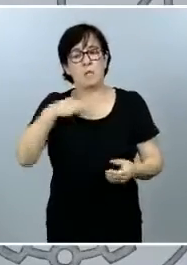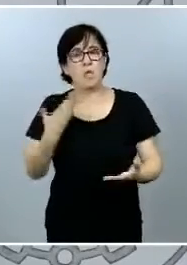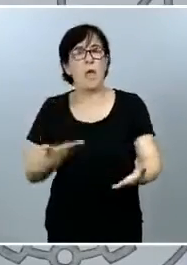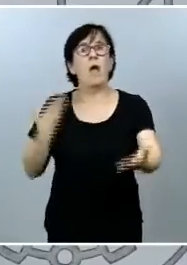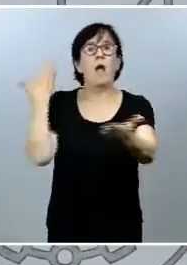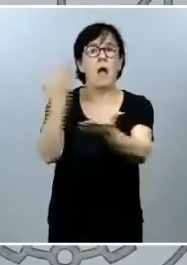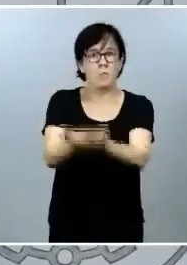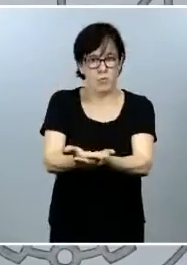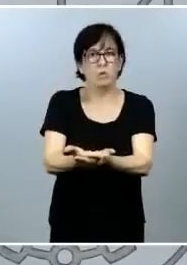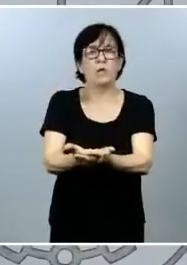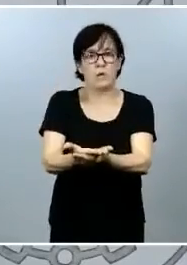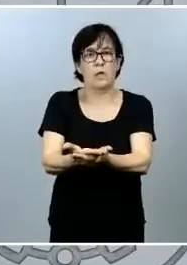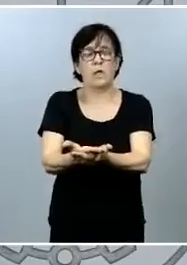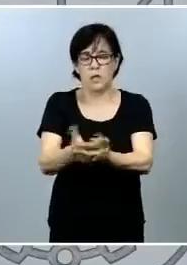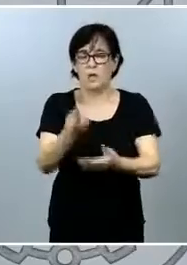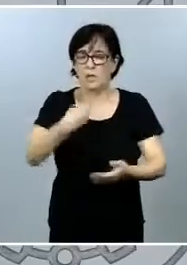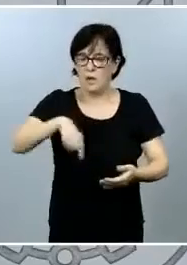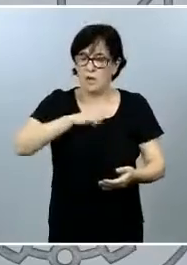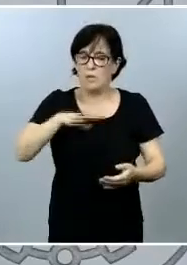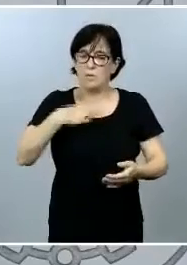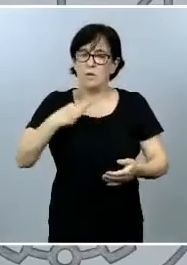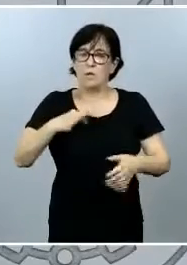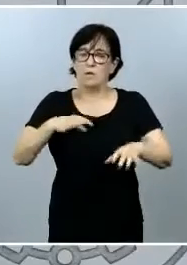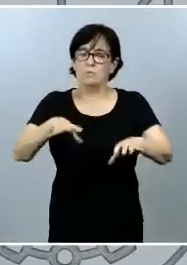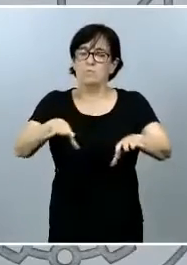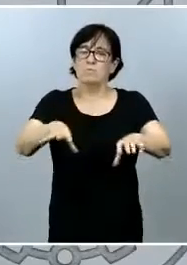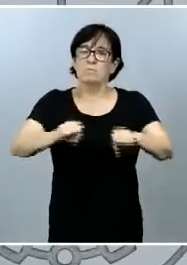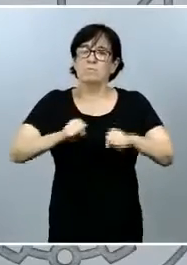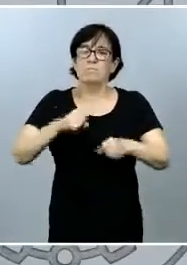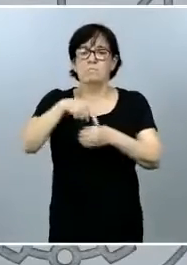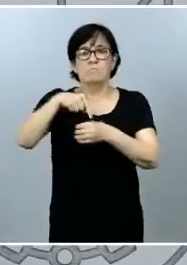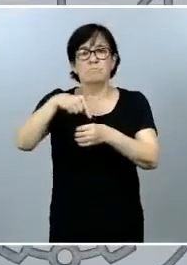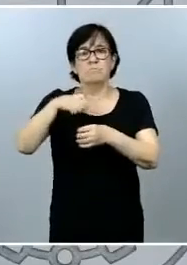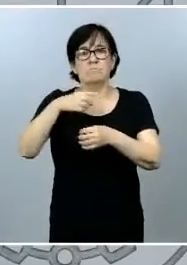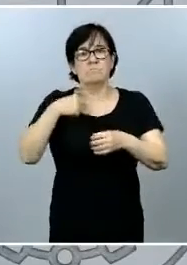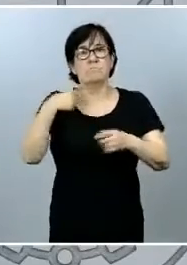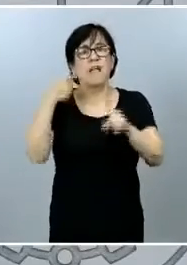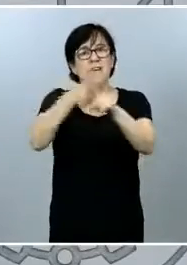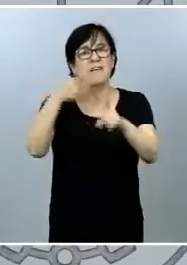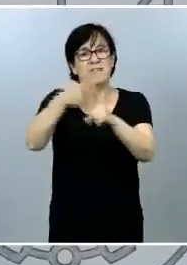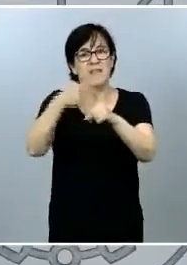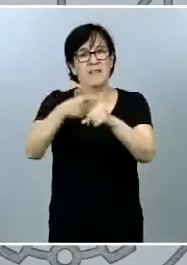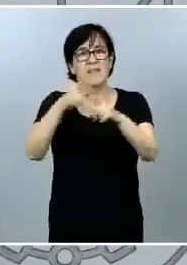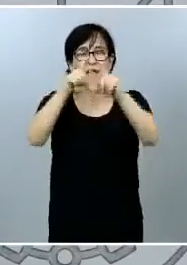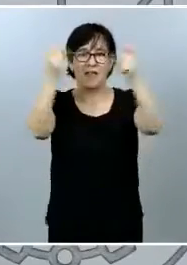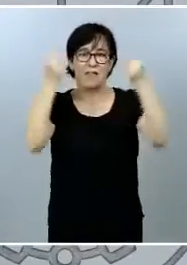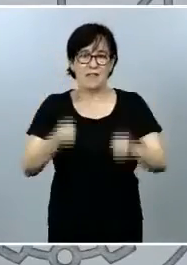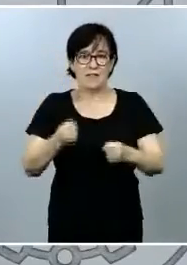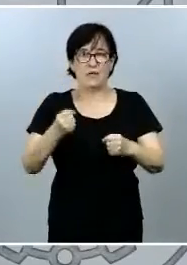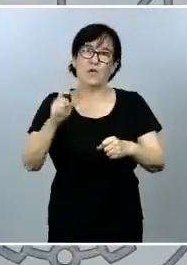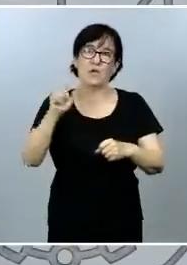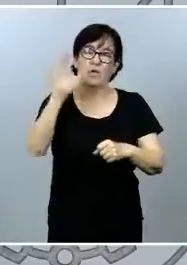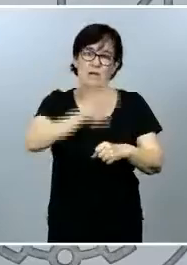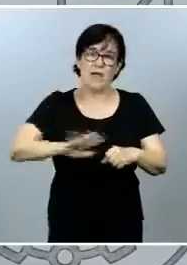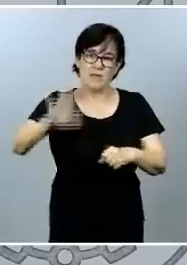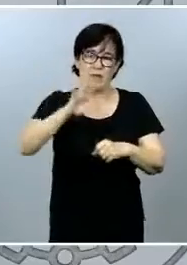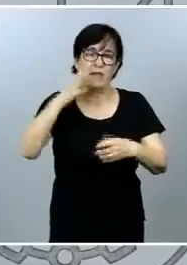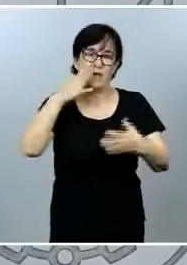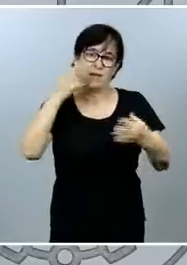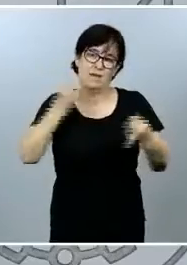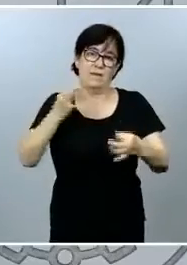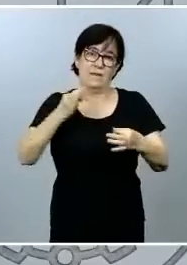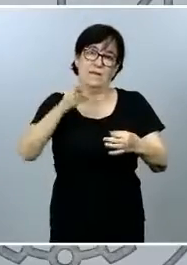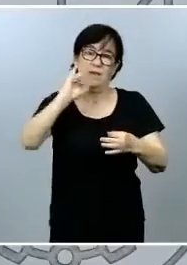por tanto, ser y ocupar una posición de referencia a través del Instituto Nacional de Ciberseguridad, el INCIBE,